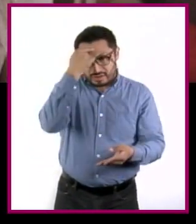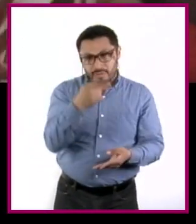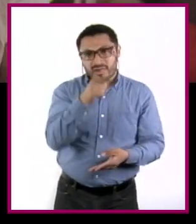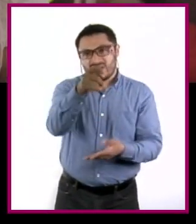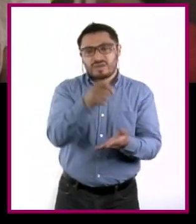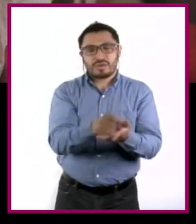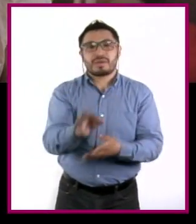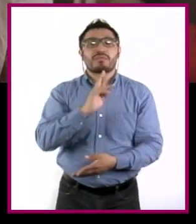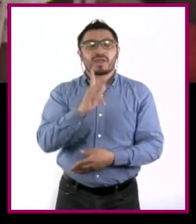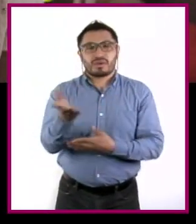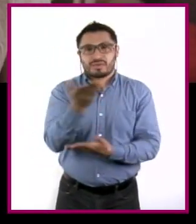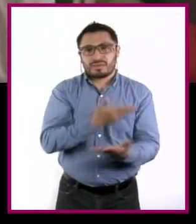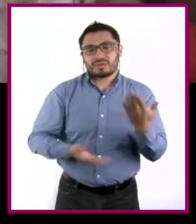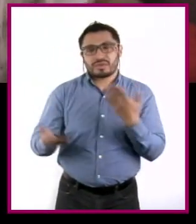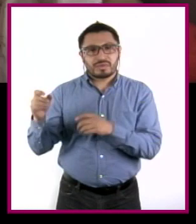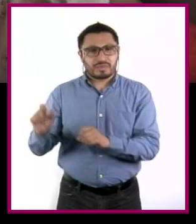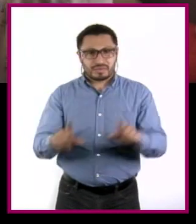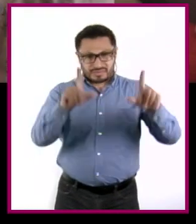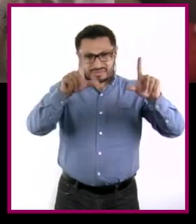decisión. Te comparto mi pantalla.